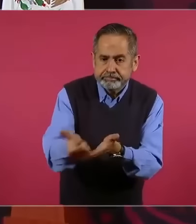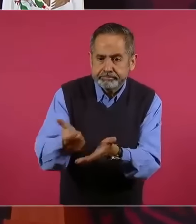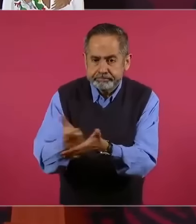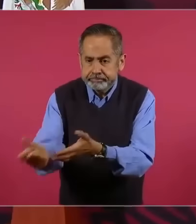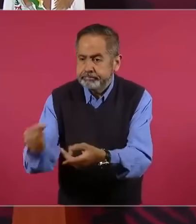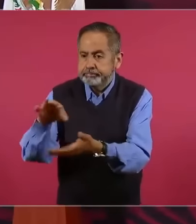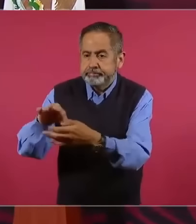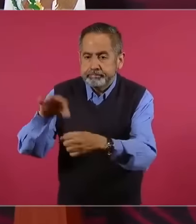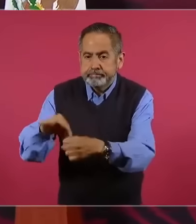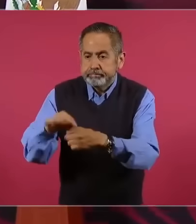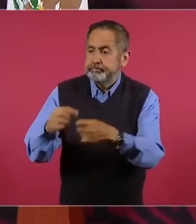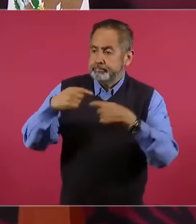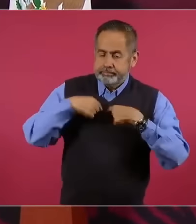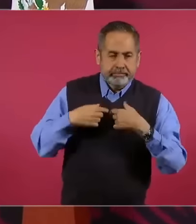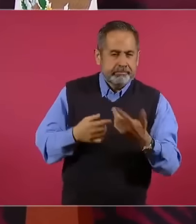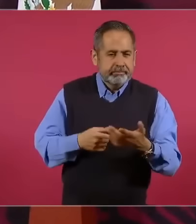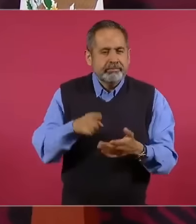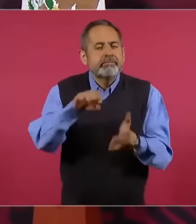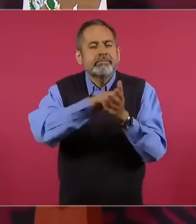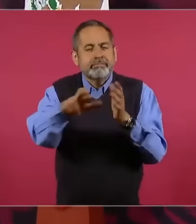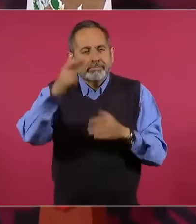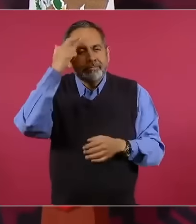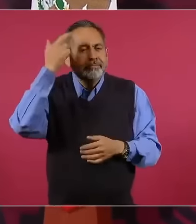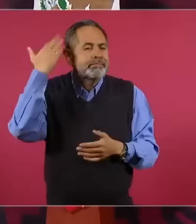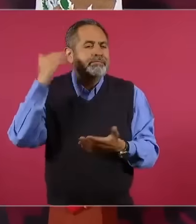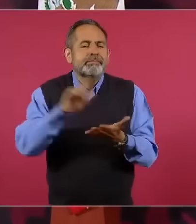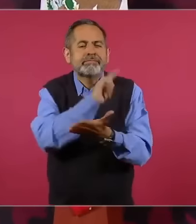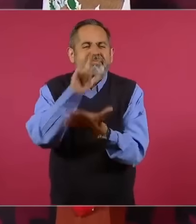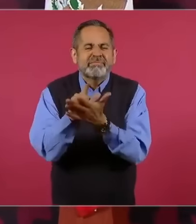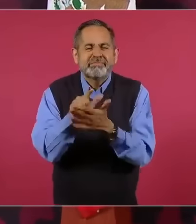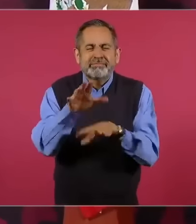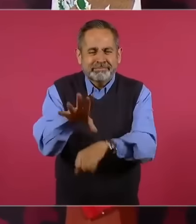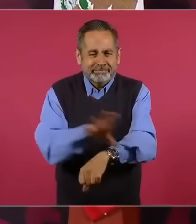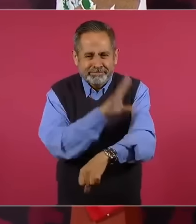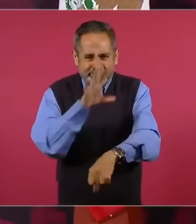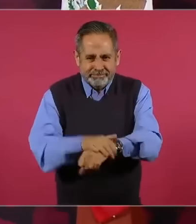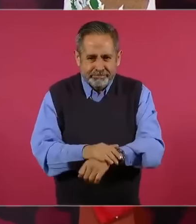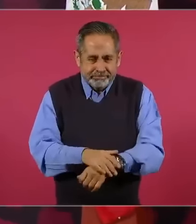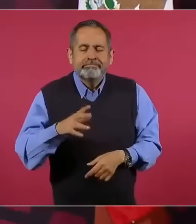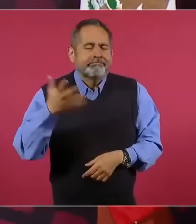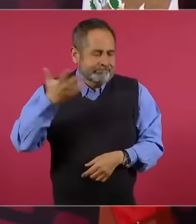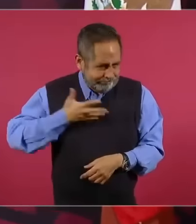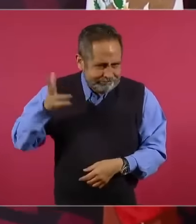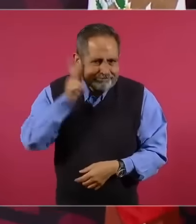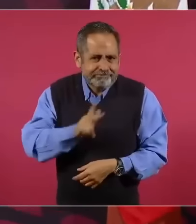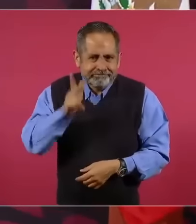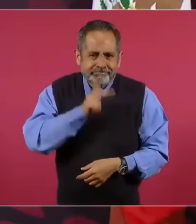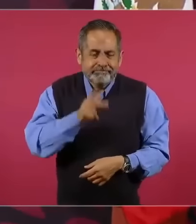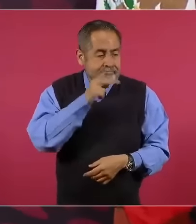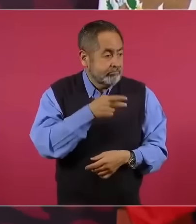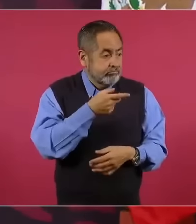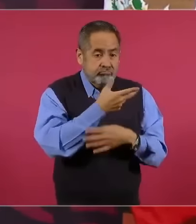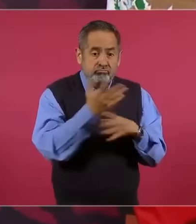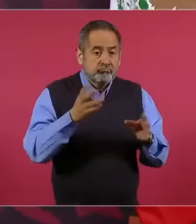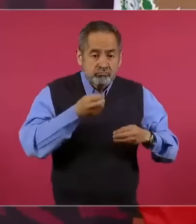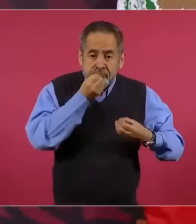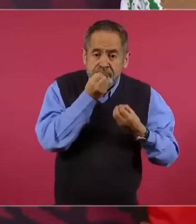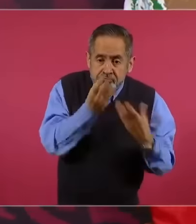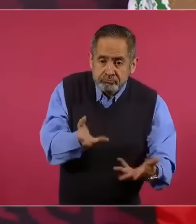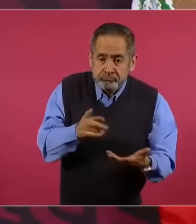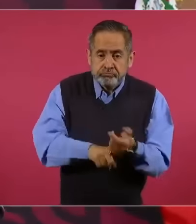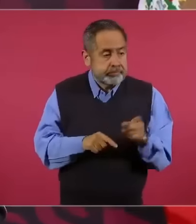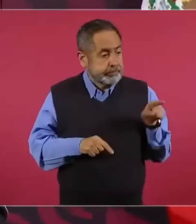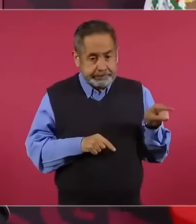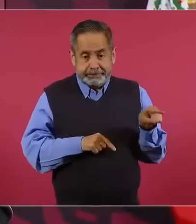está demostrado. Hay pruebas. Lo declaró el que